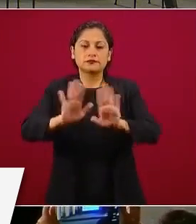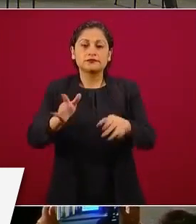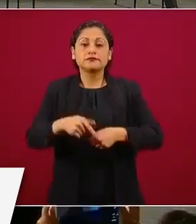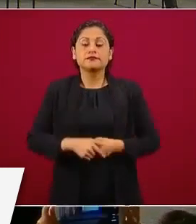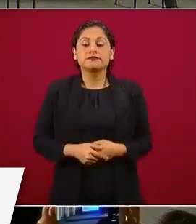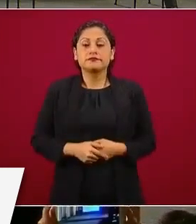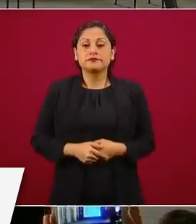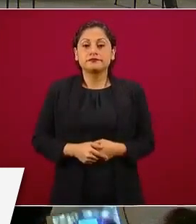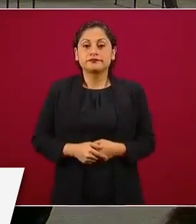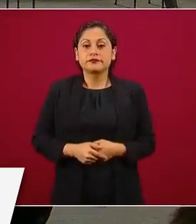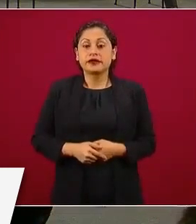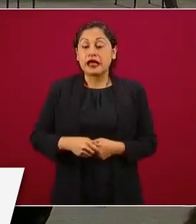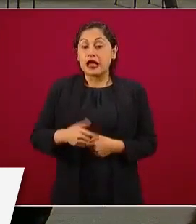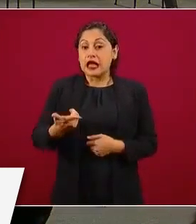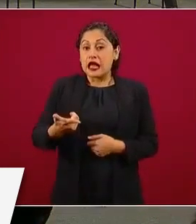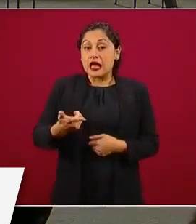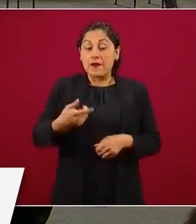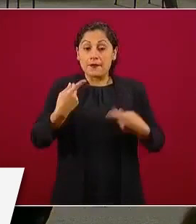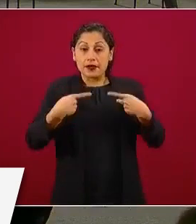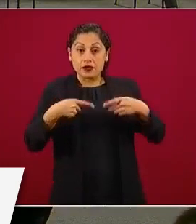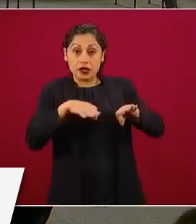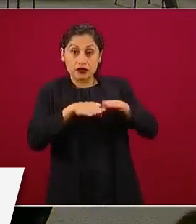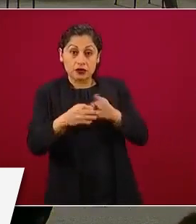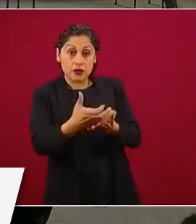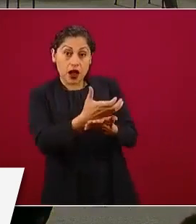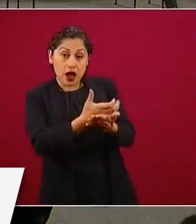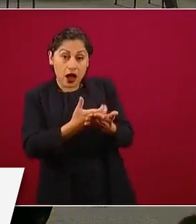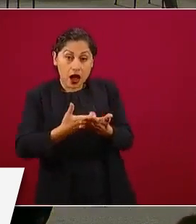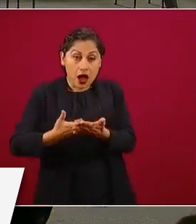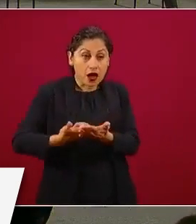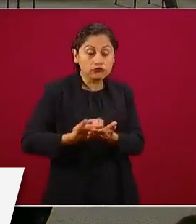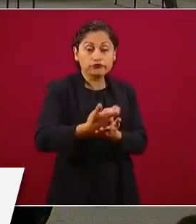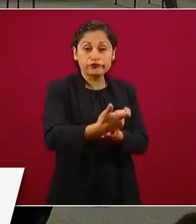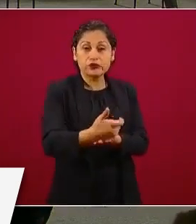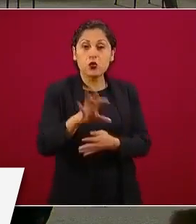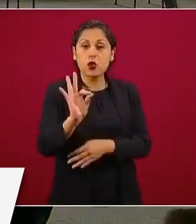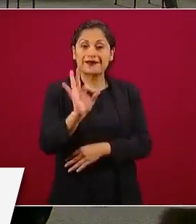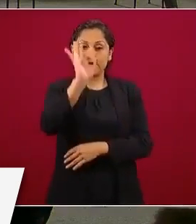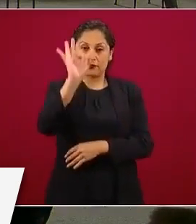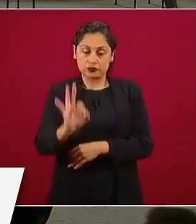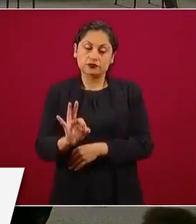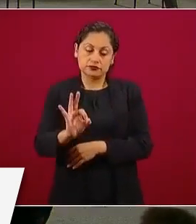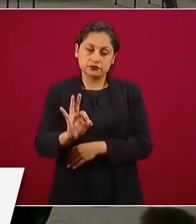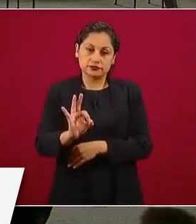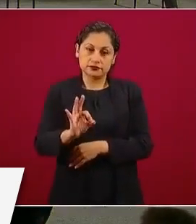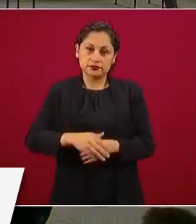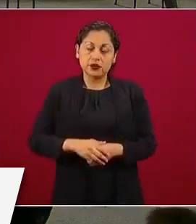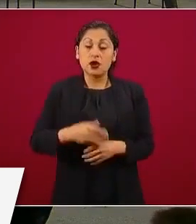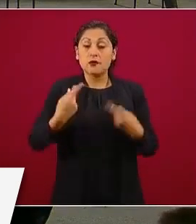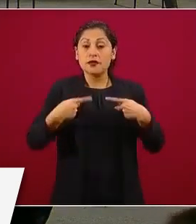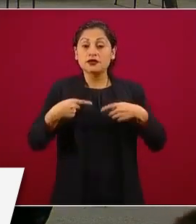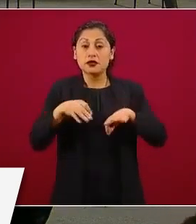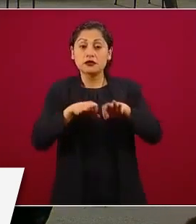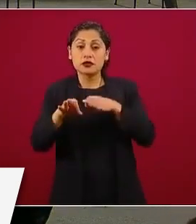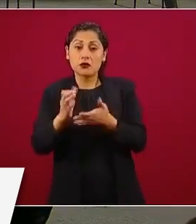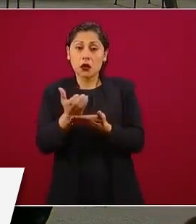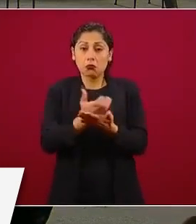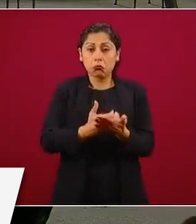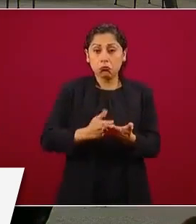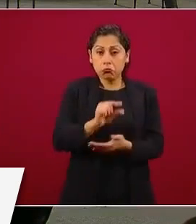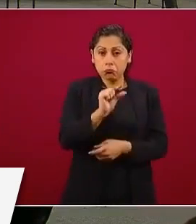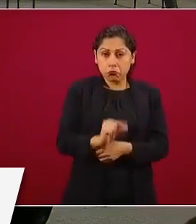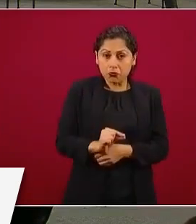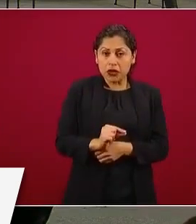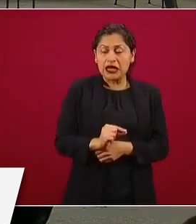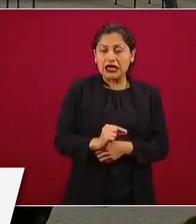reemplazo de los trabajadores en un promedio de 40 por ciento y los trabajadores que menos recibían, que eran los que tenían hasta cinco